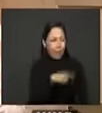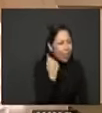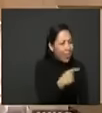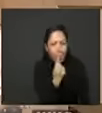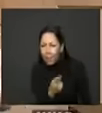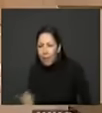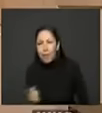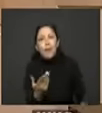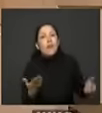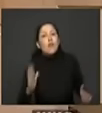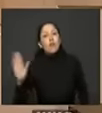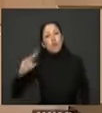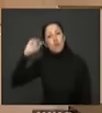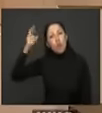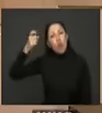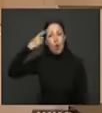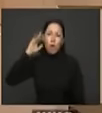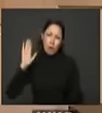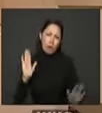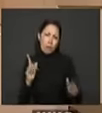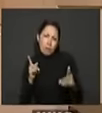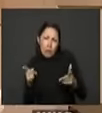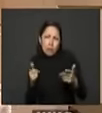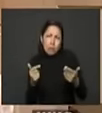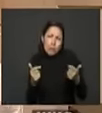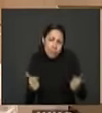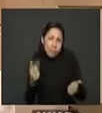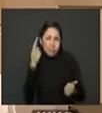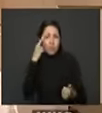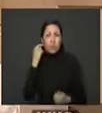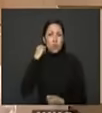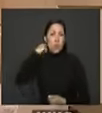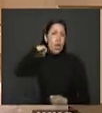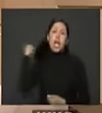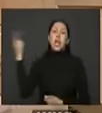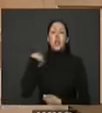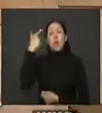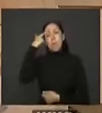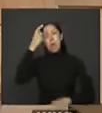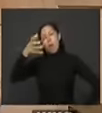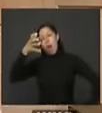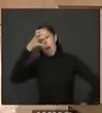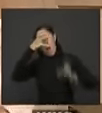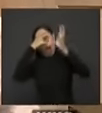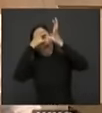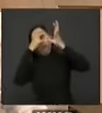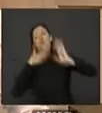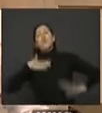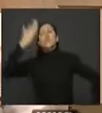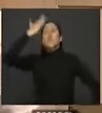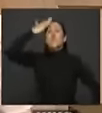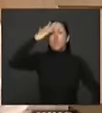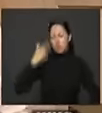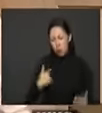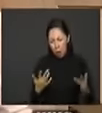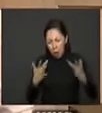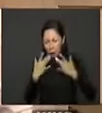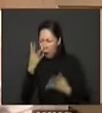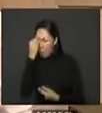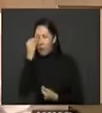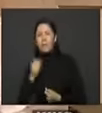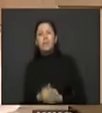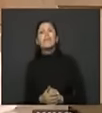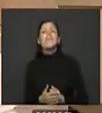los funcionarios del gobierno nacional con las mejores intenciones se creen los ilustrados los técnicos los que sí saben los que no son corruptos y se